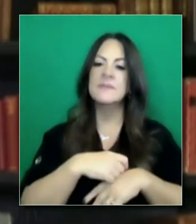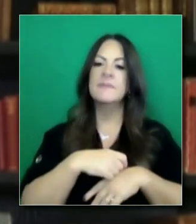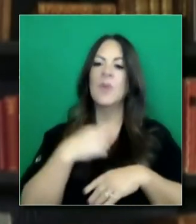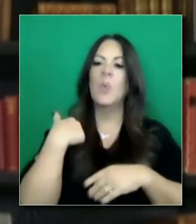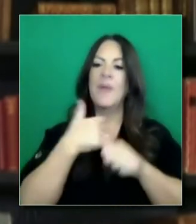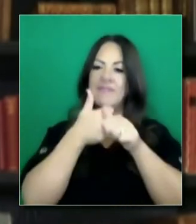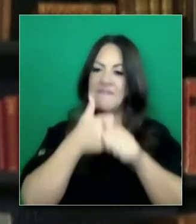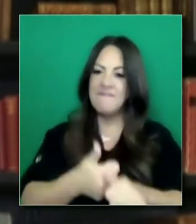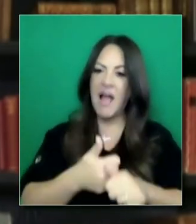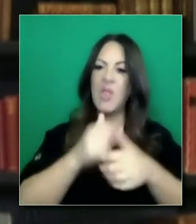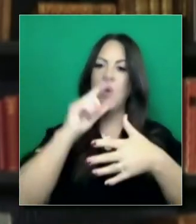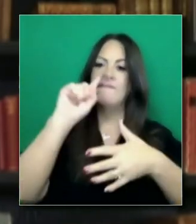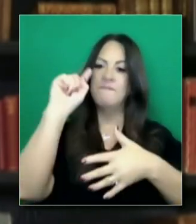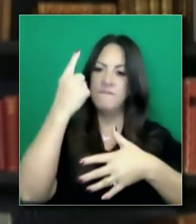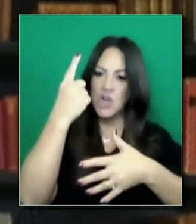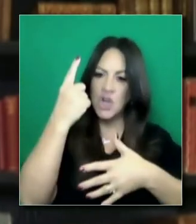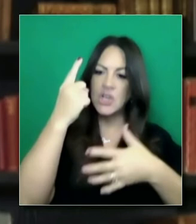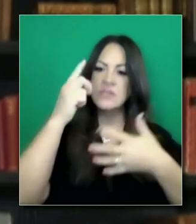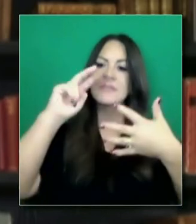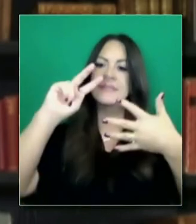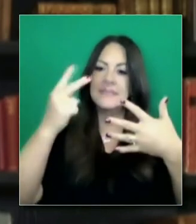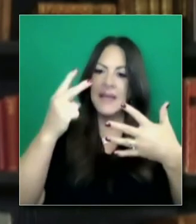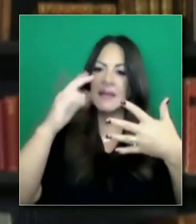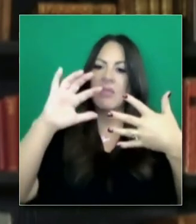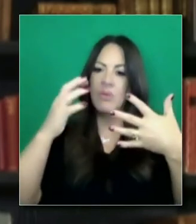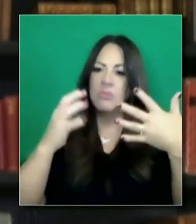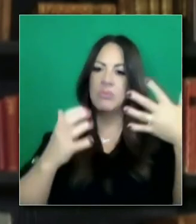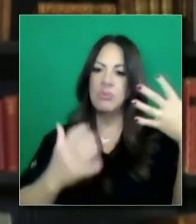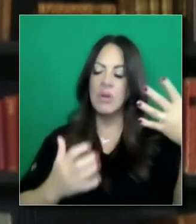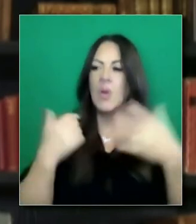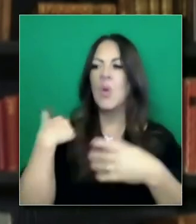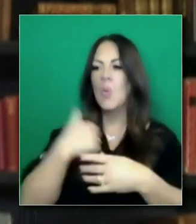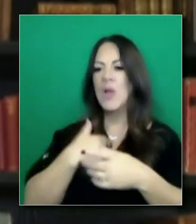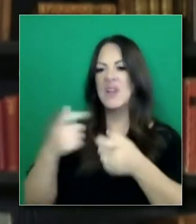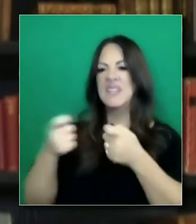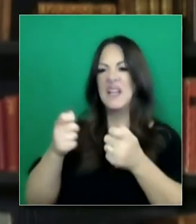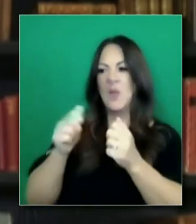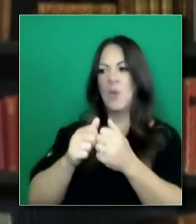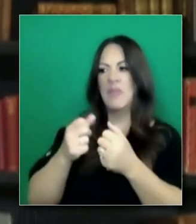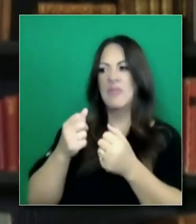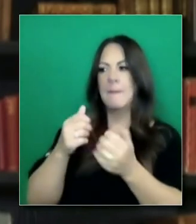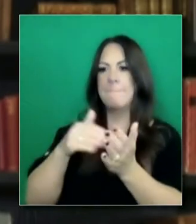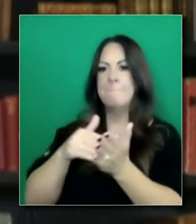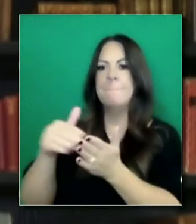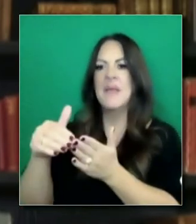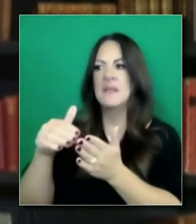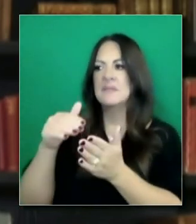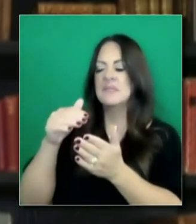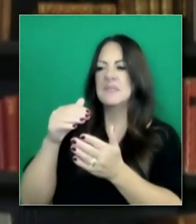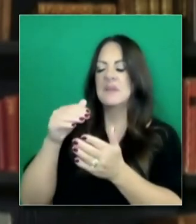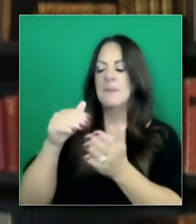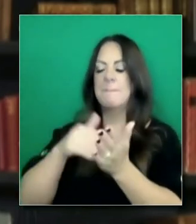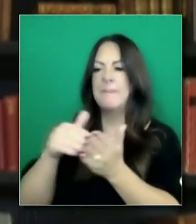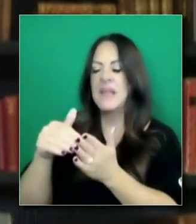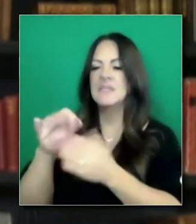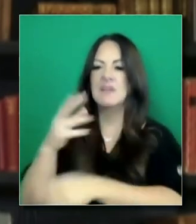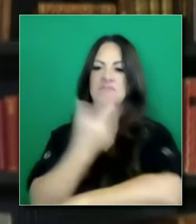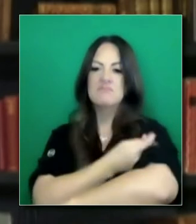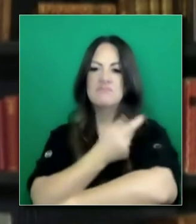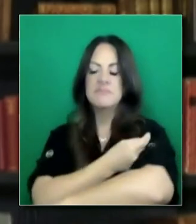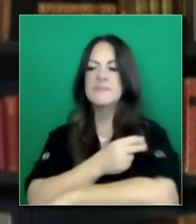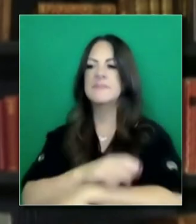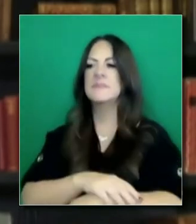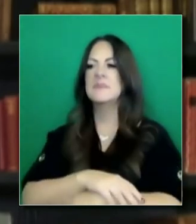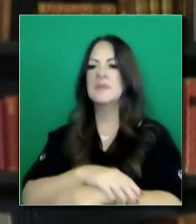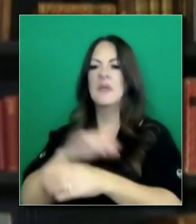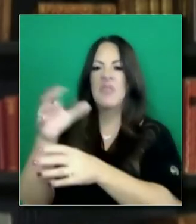ir a las próximas fases, al lidiar con millones de dosis, estaremos lidiando con cientos de puntos de